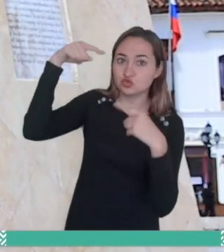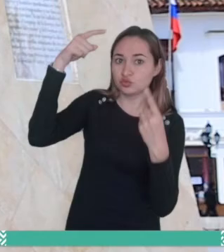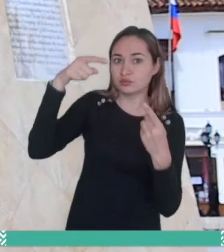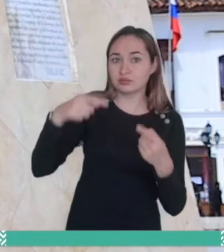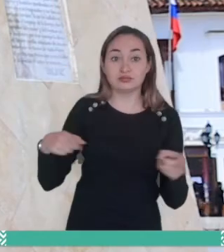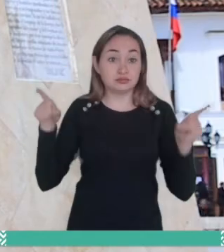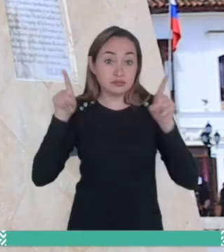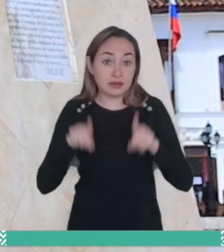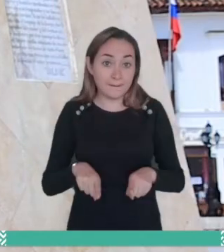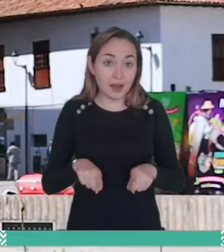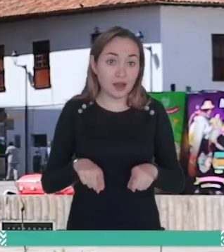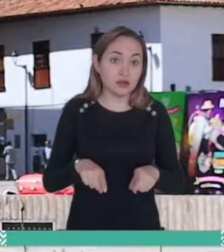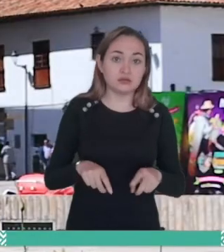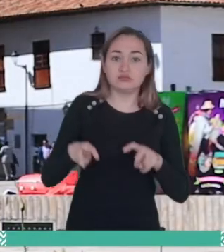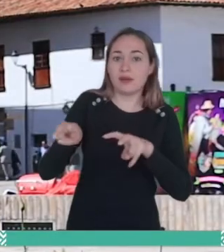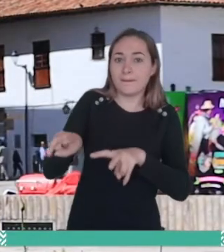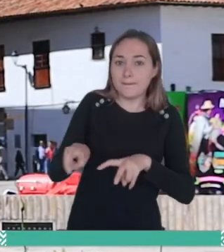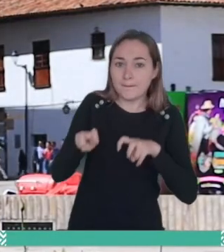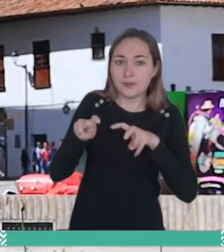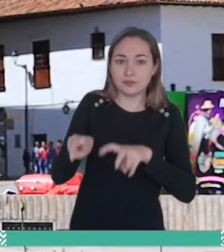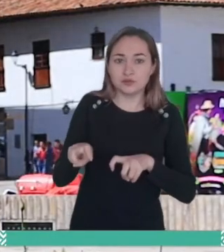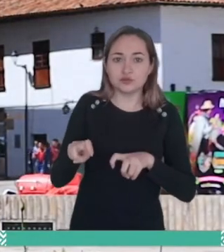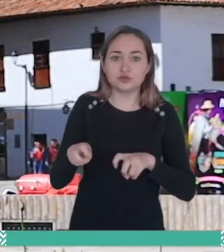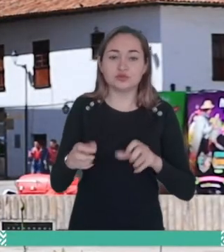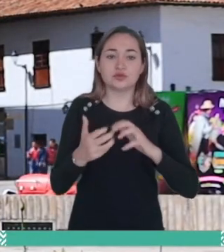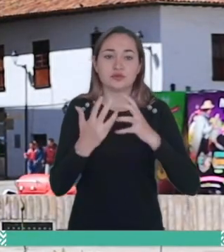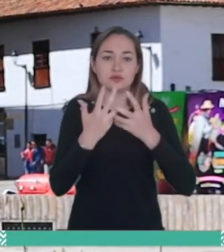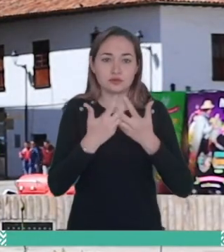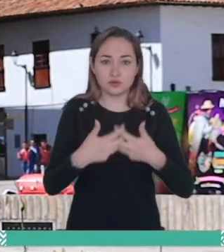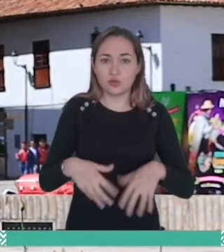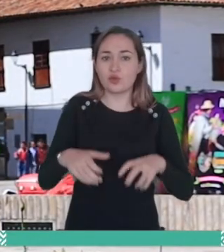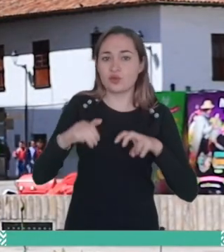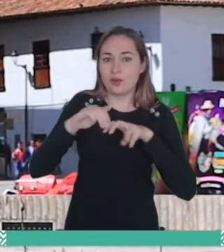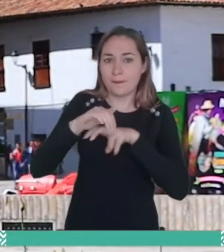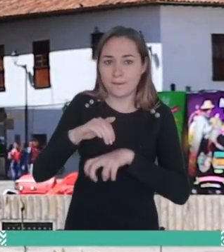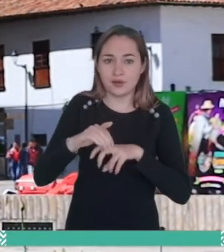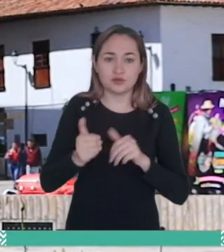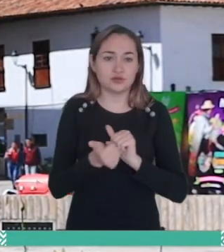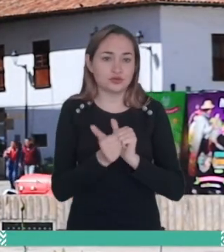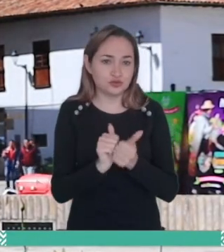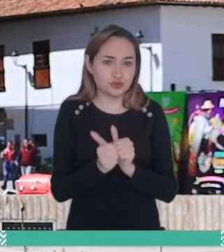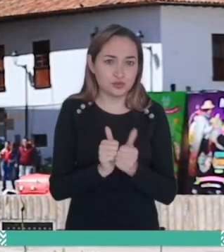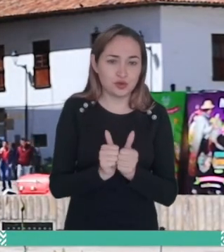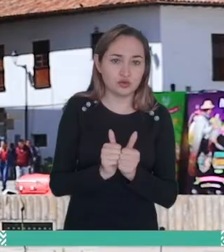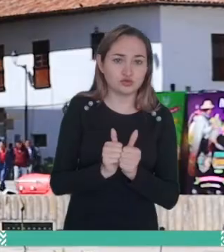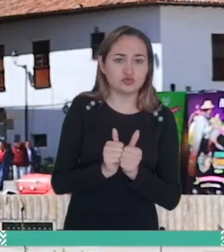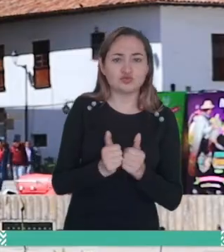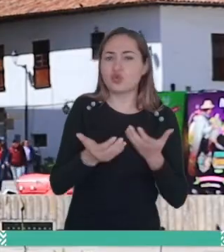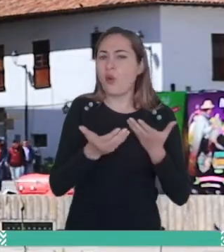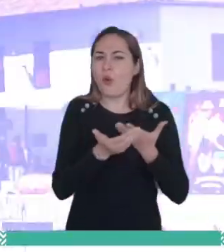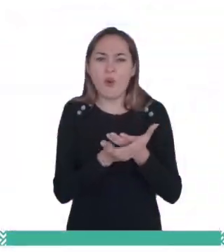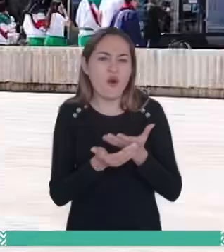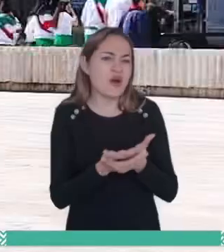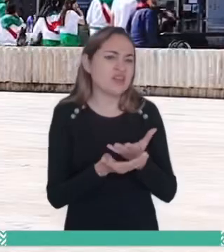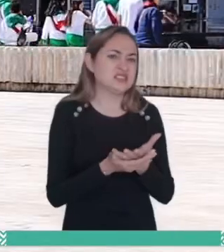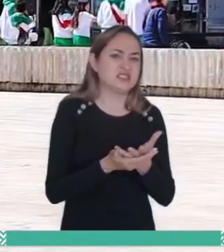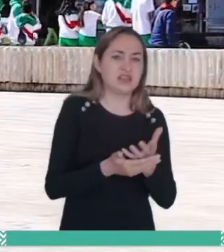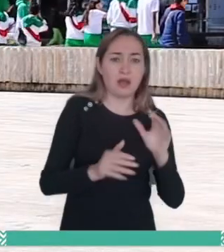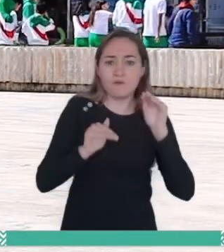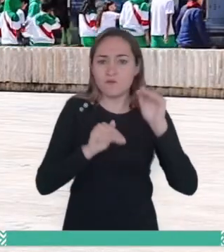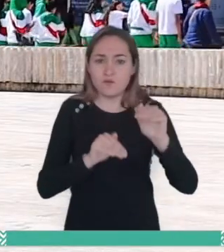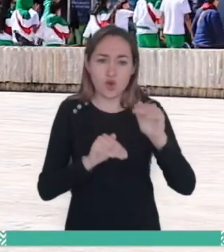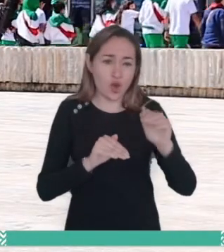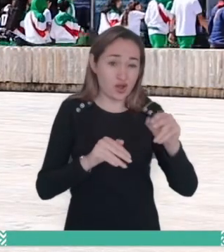ambiente y turismo. También los sectores de agricultura, industria, minería y deporte. Los